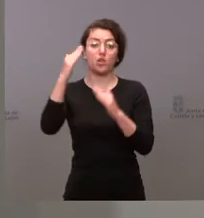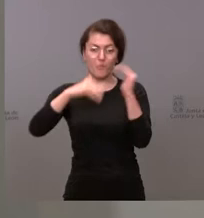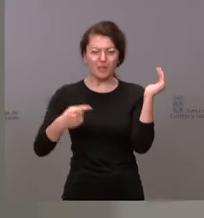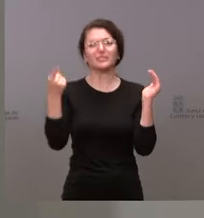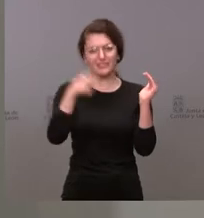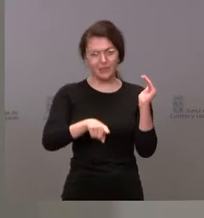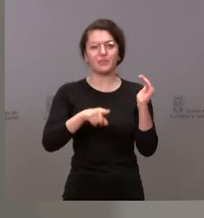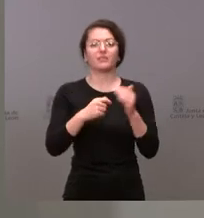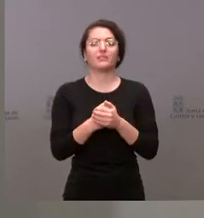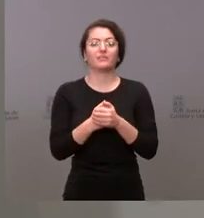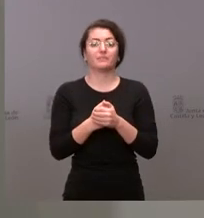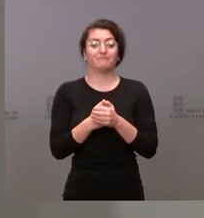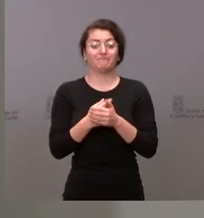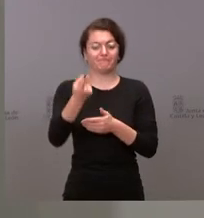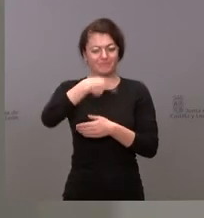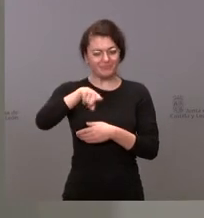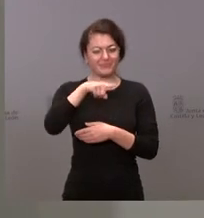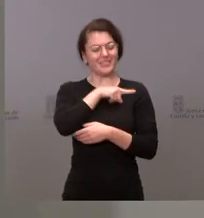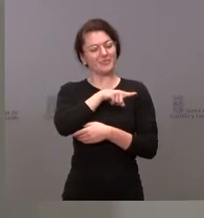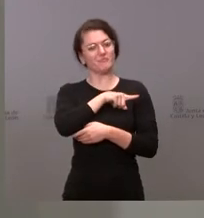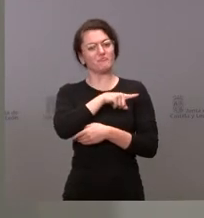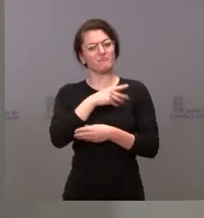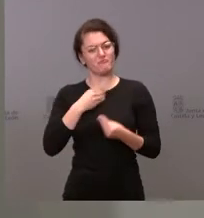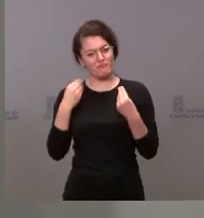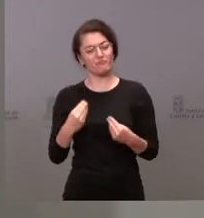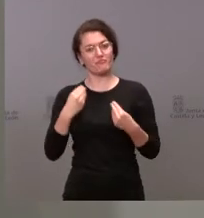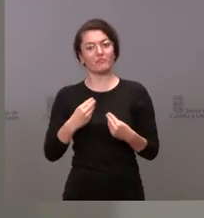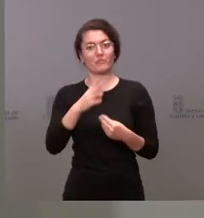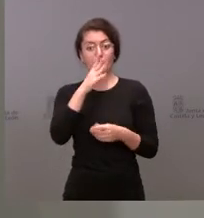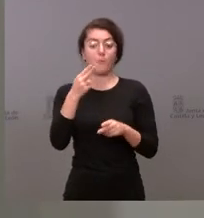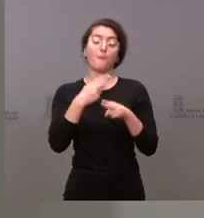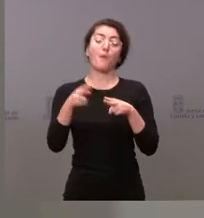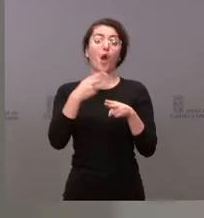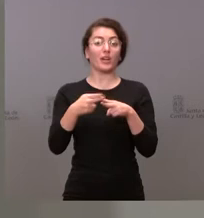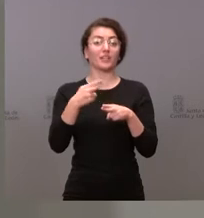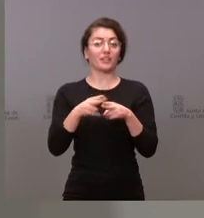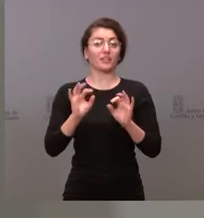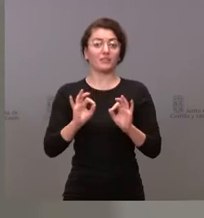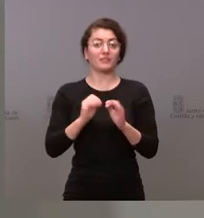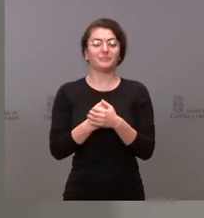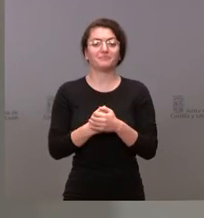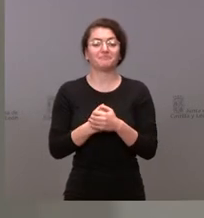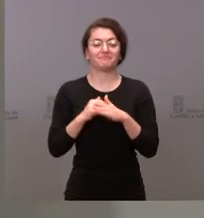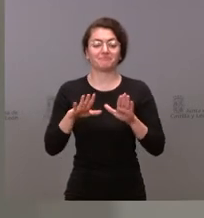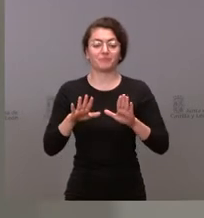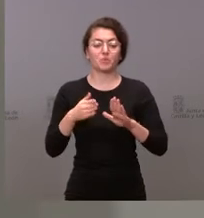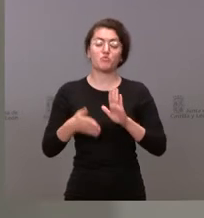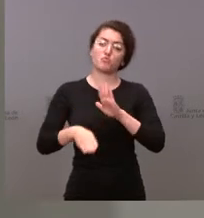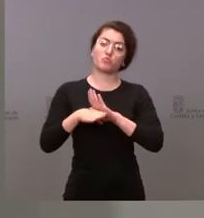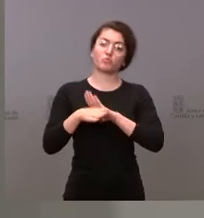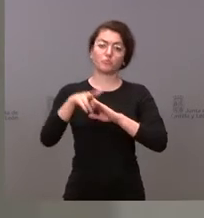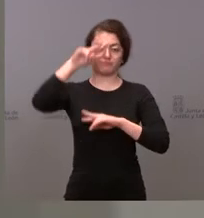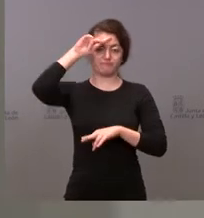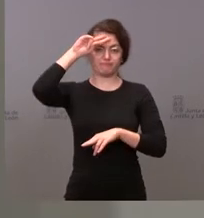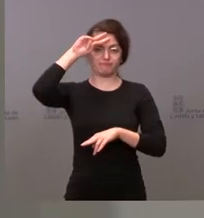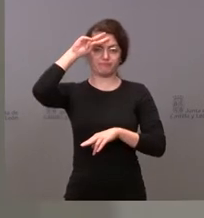estar satisfechos con nuestras políticas activas de empleo, pero seguimos preocupados y seguiremos